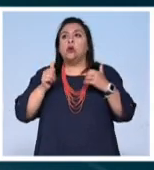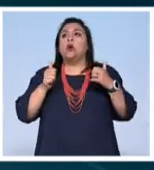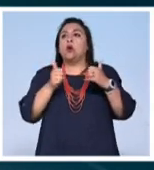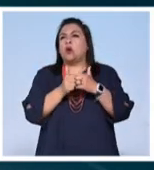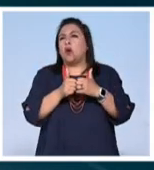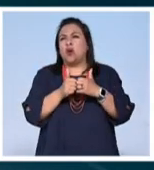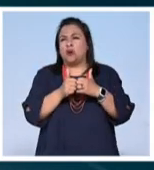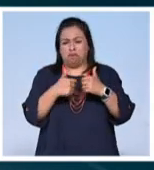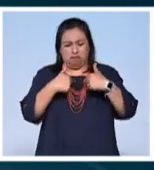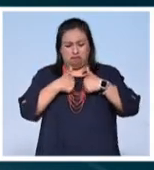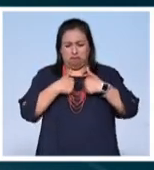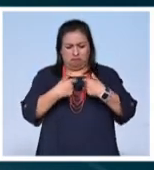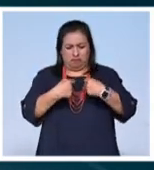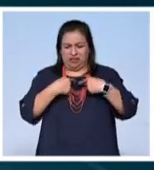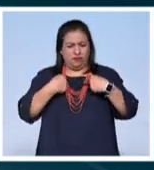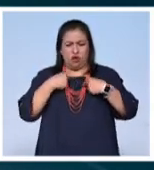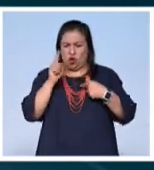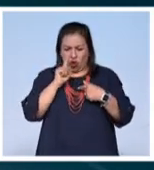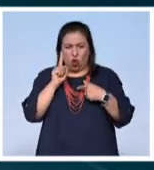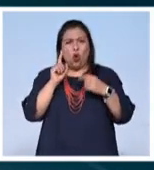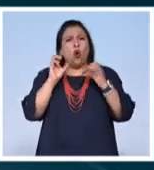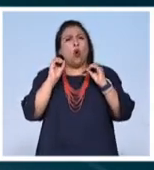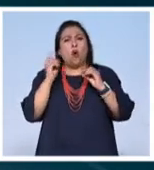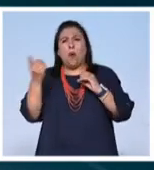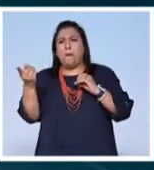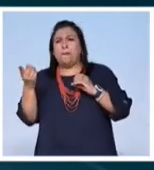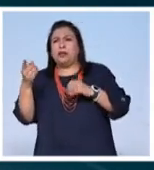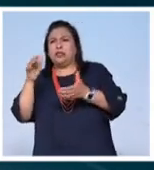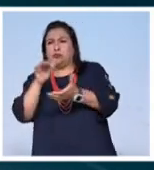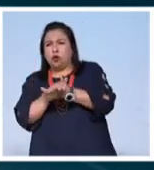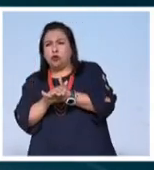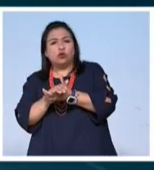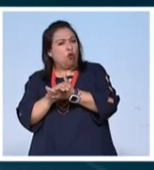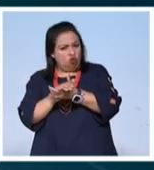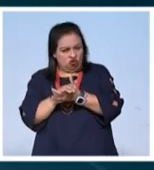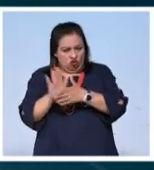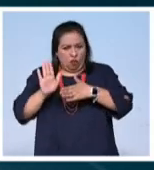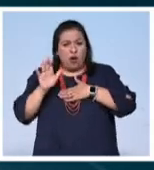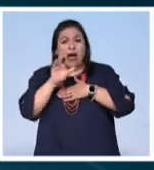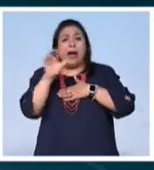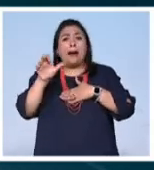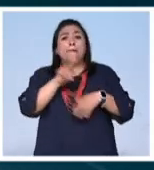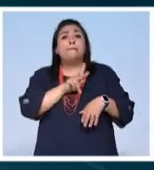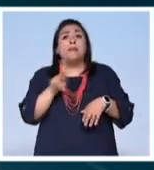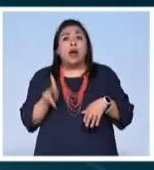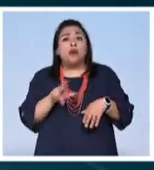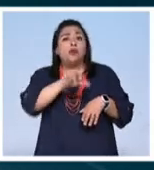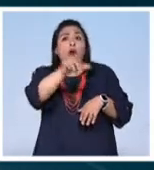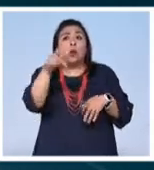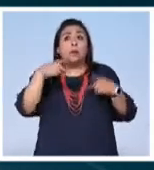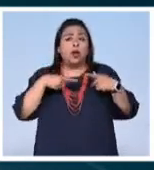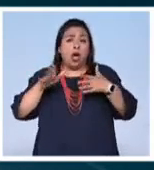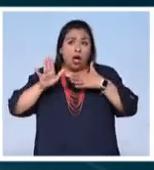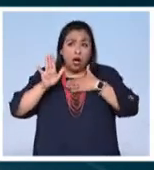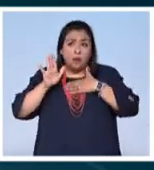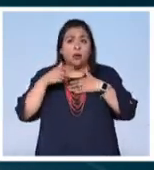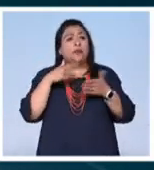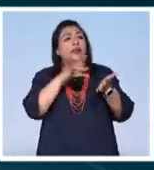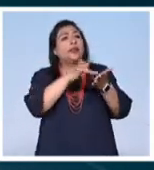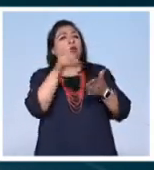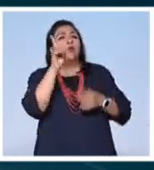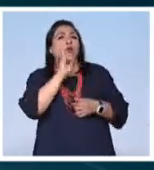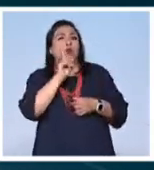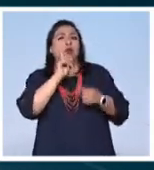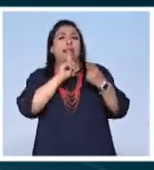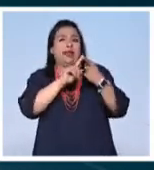Ni siquiera era nada más con ella misma o con su marido, con la patria y con el prójimo. Gracias a mujeres